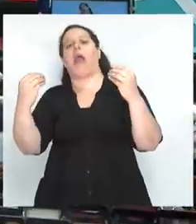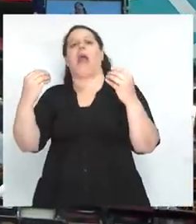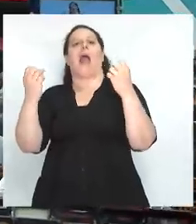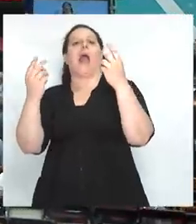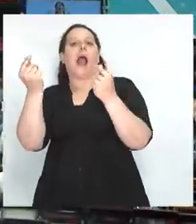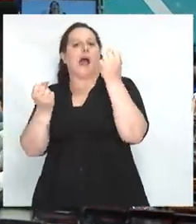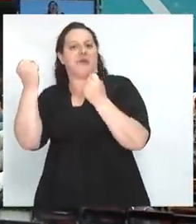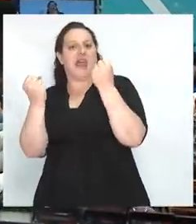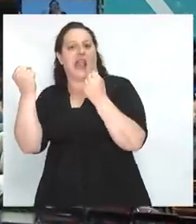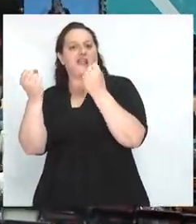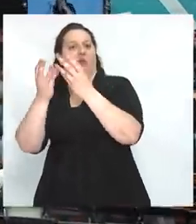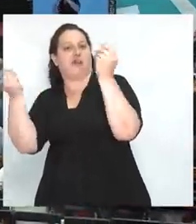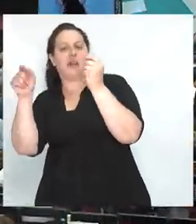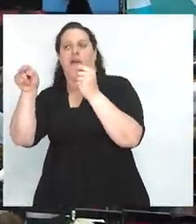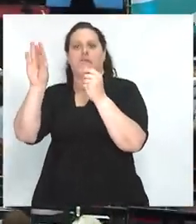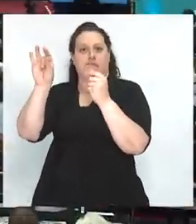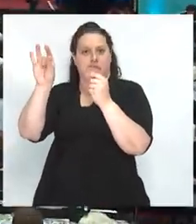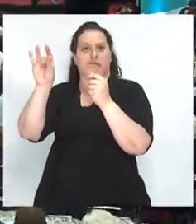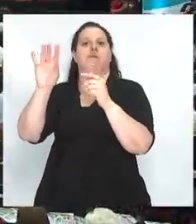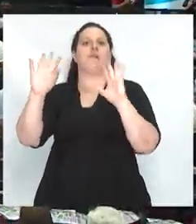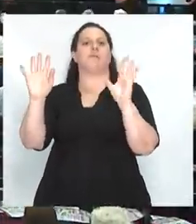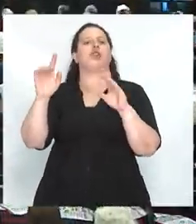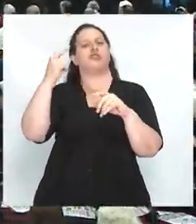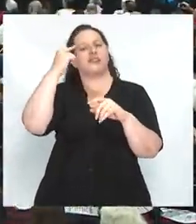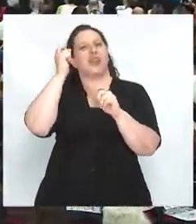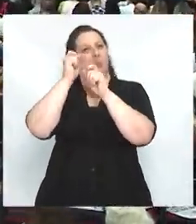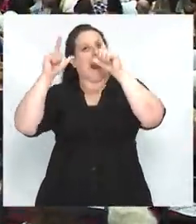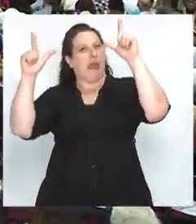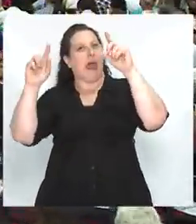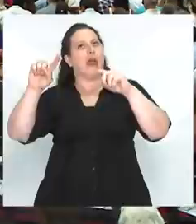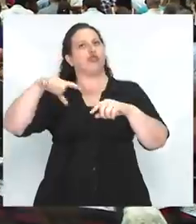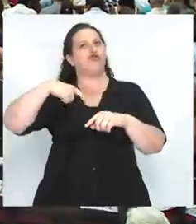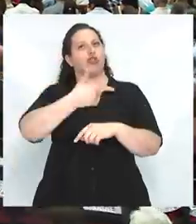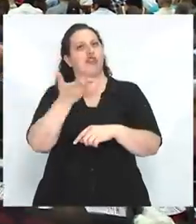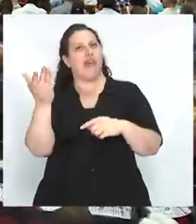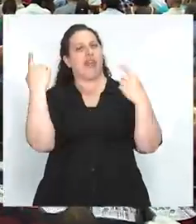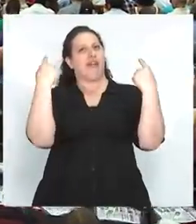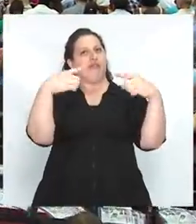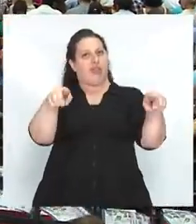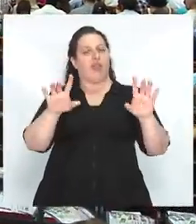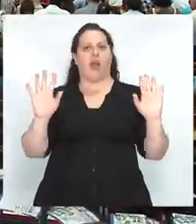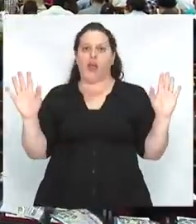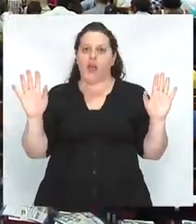todo. En cambio, imaginar la sociedad alternativa se convierte en algo profundamente